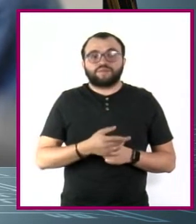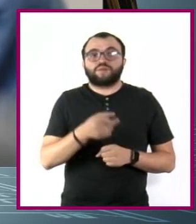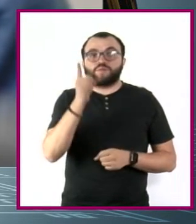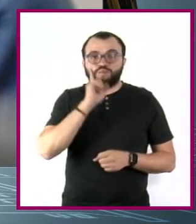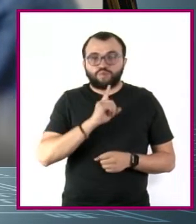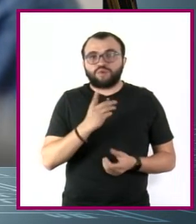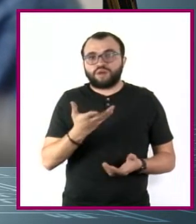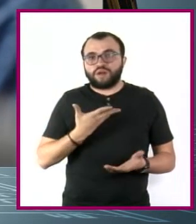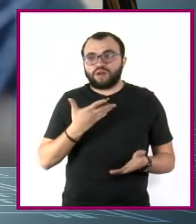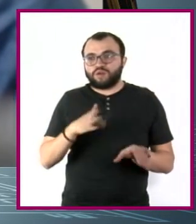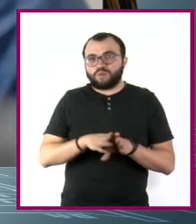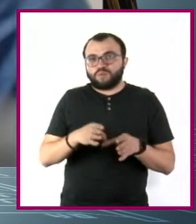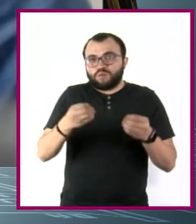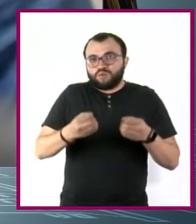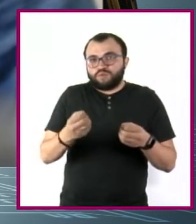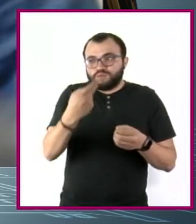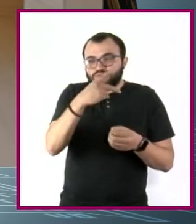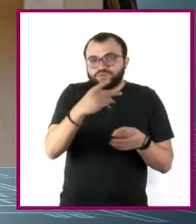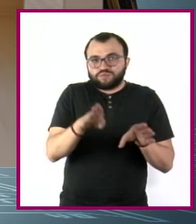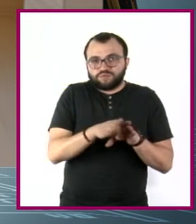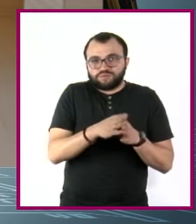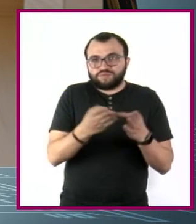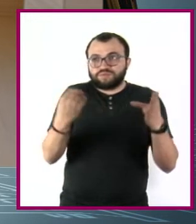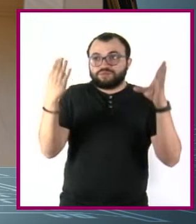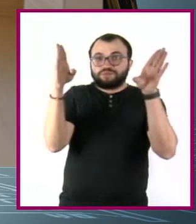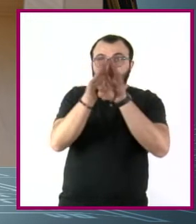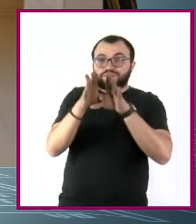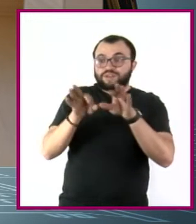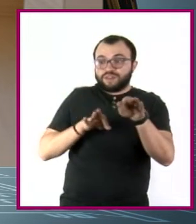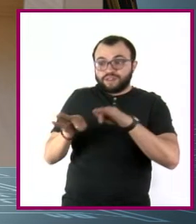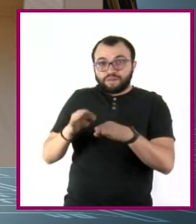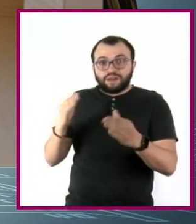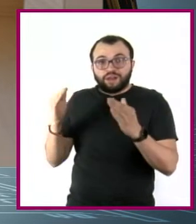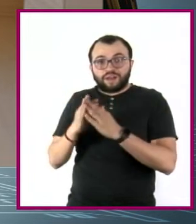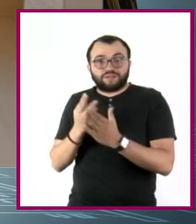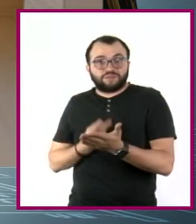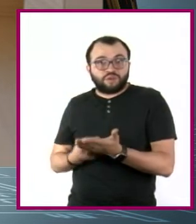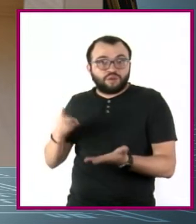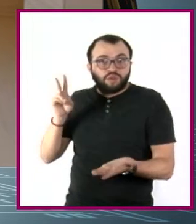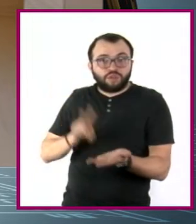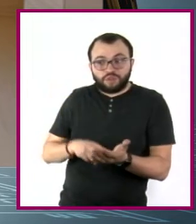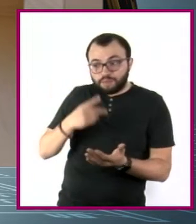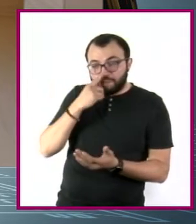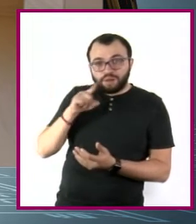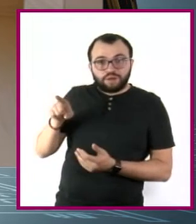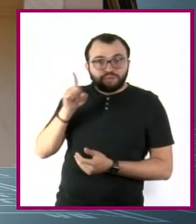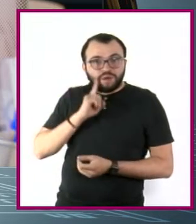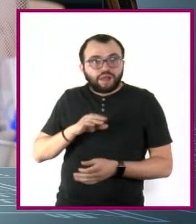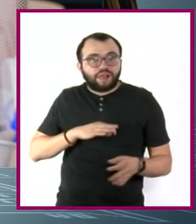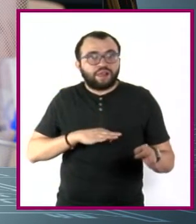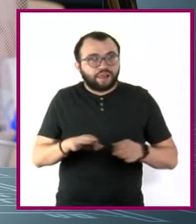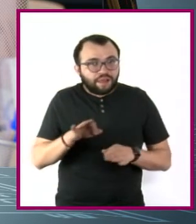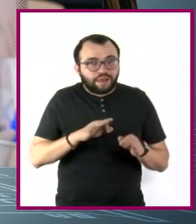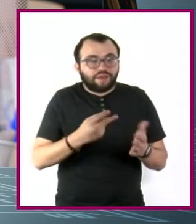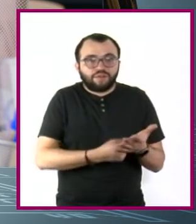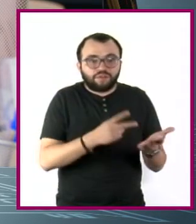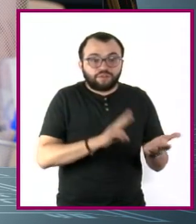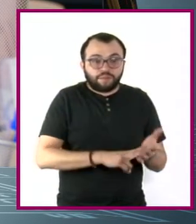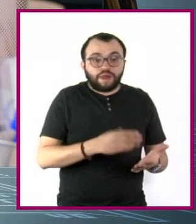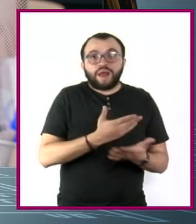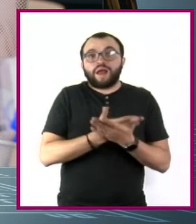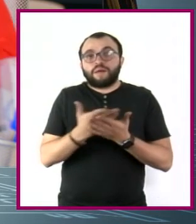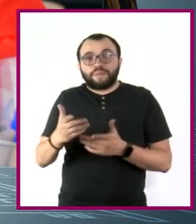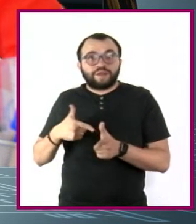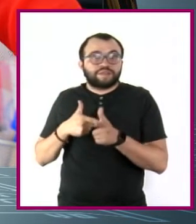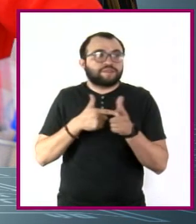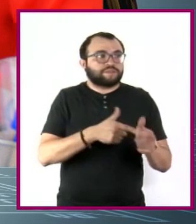de los miembros de la familia. Con el confinamiento, el trabajo en casa se duplicó o triplicó para las mujeres. En muchos casos, además tuvieron que seguir